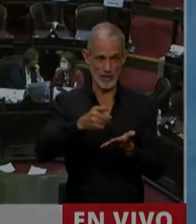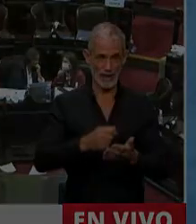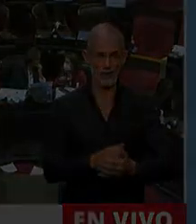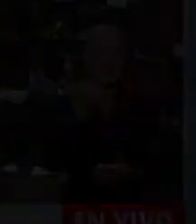Giacobiti.